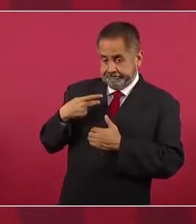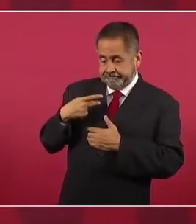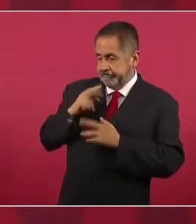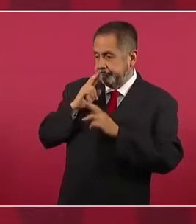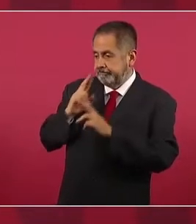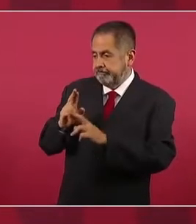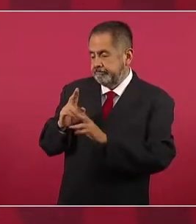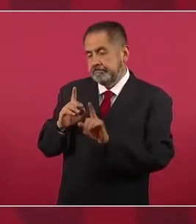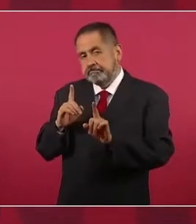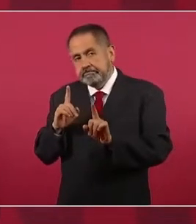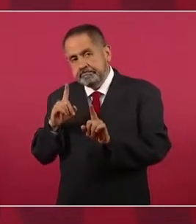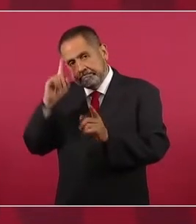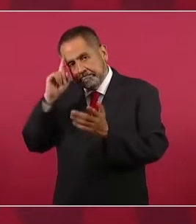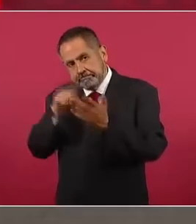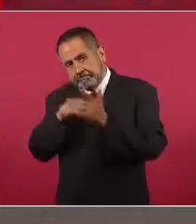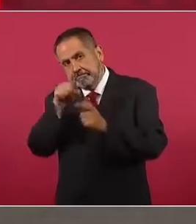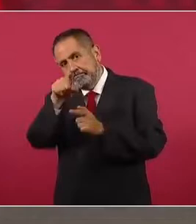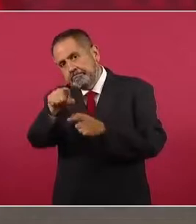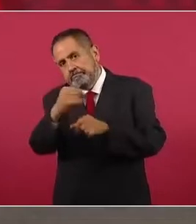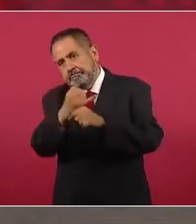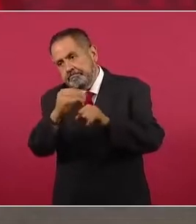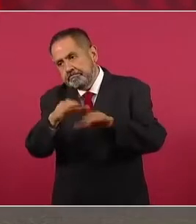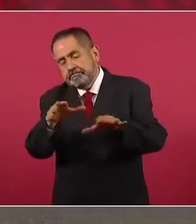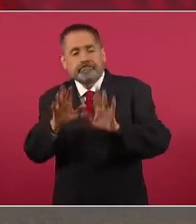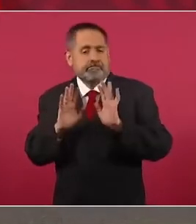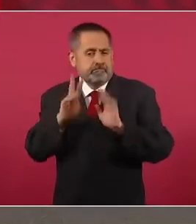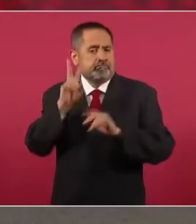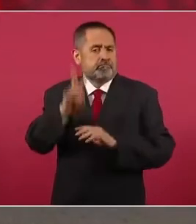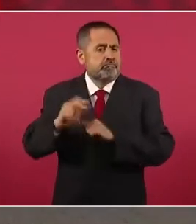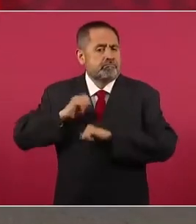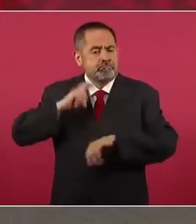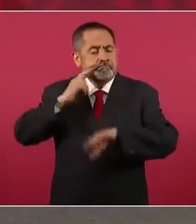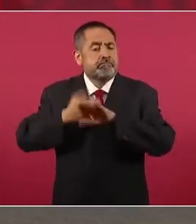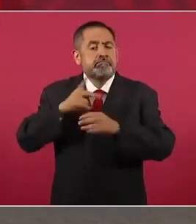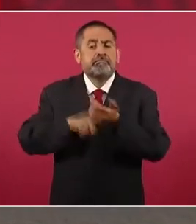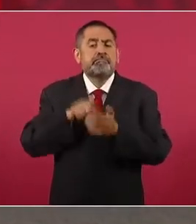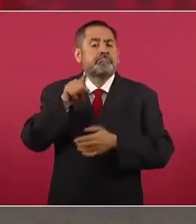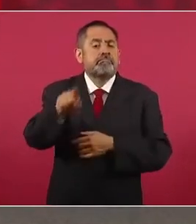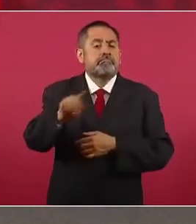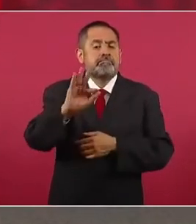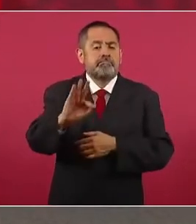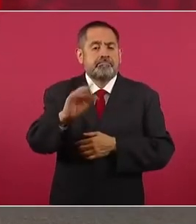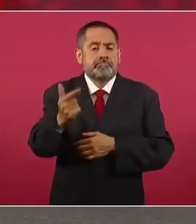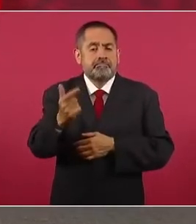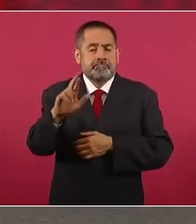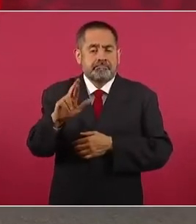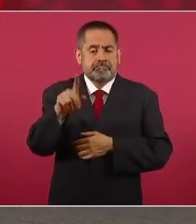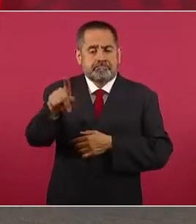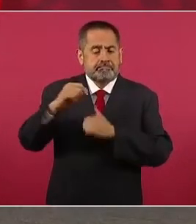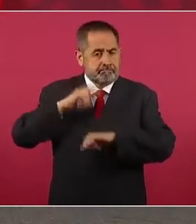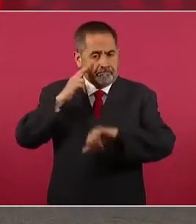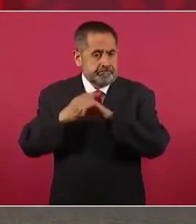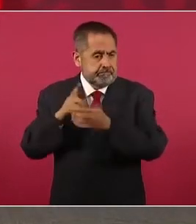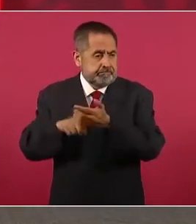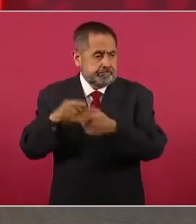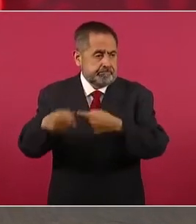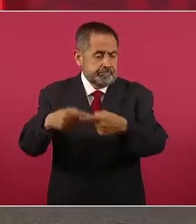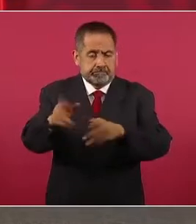seguramente la Fiscalía iba a informar, porque son ellos los que llevan estos casos,